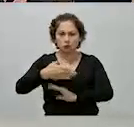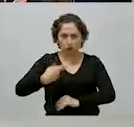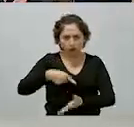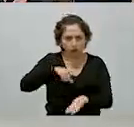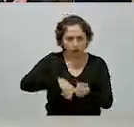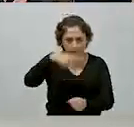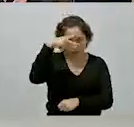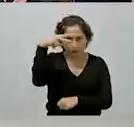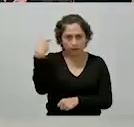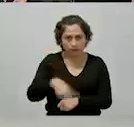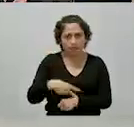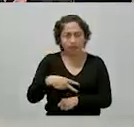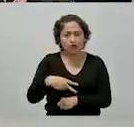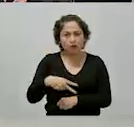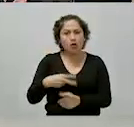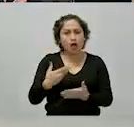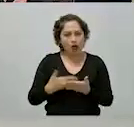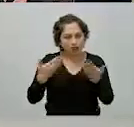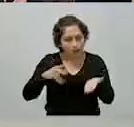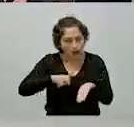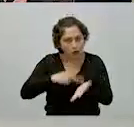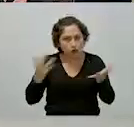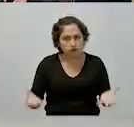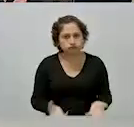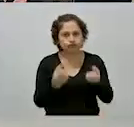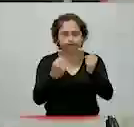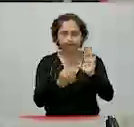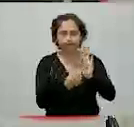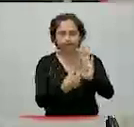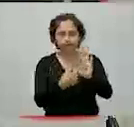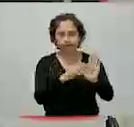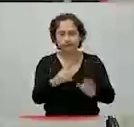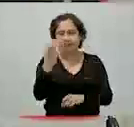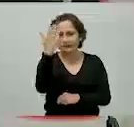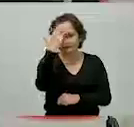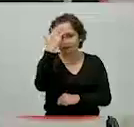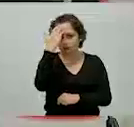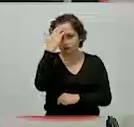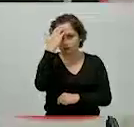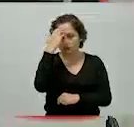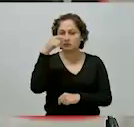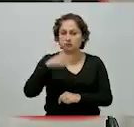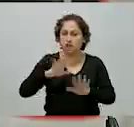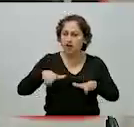en nuestro país y en el mundo.